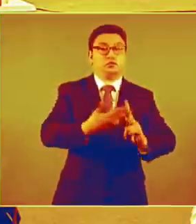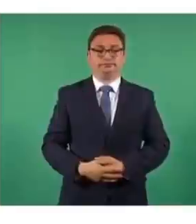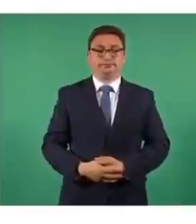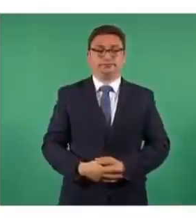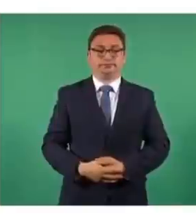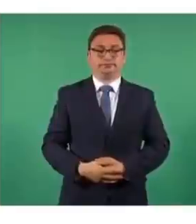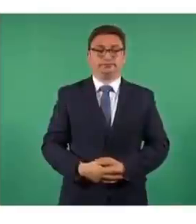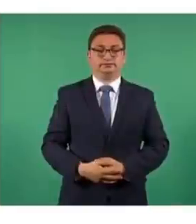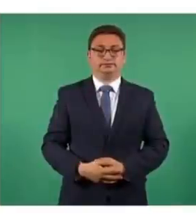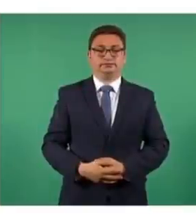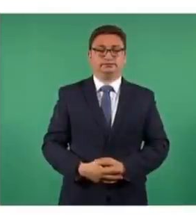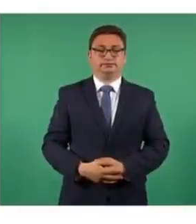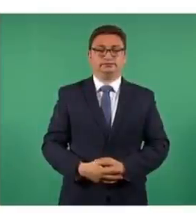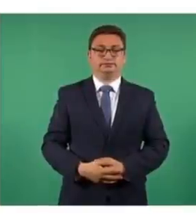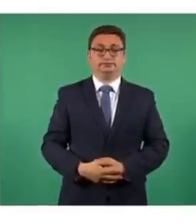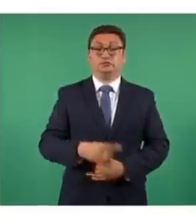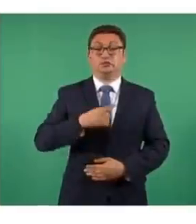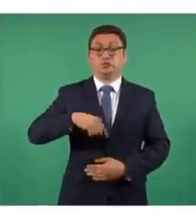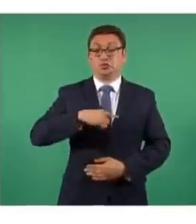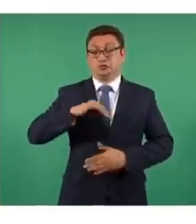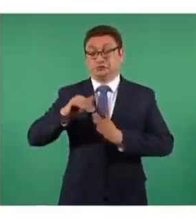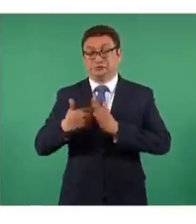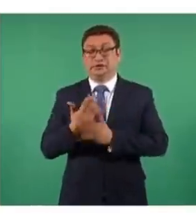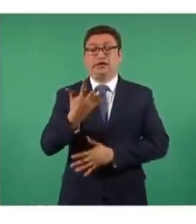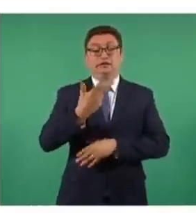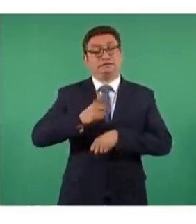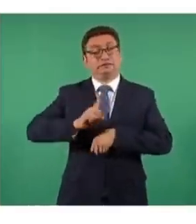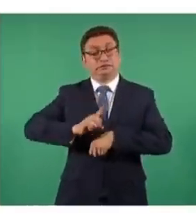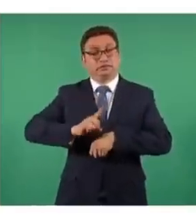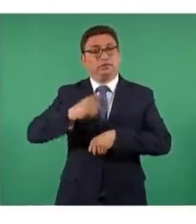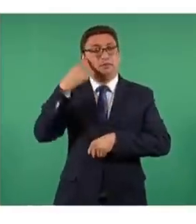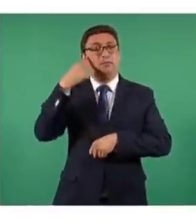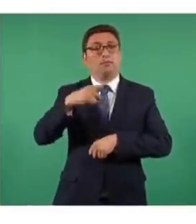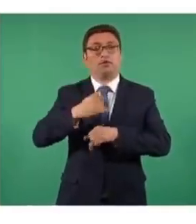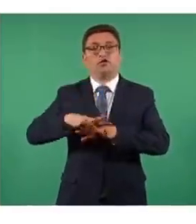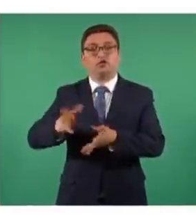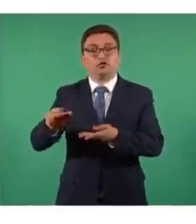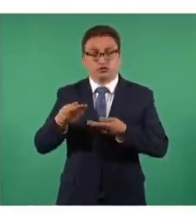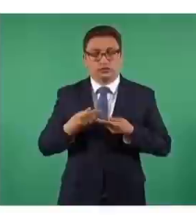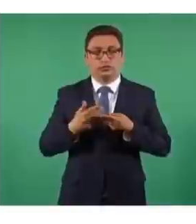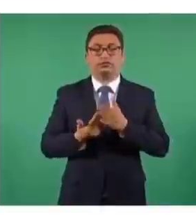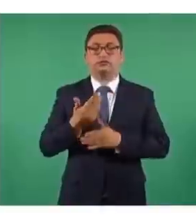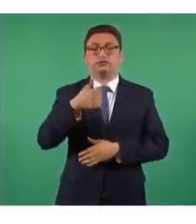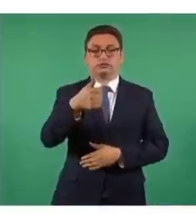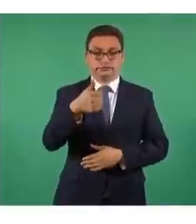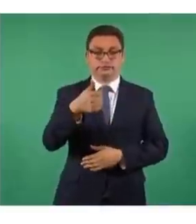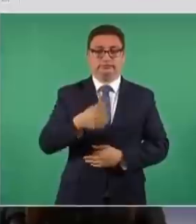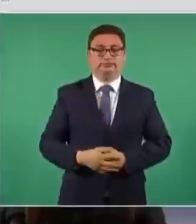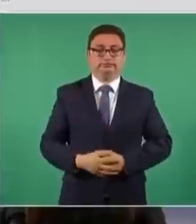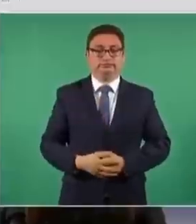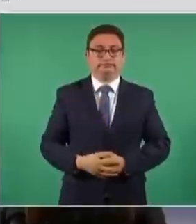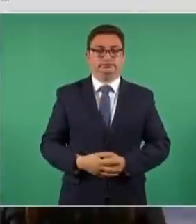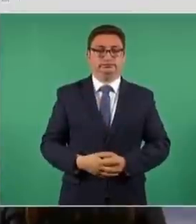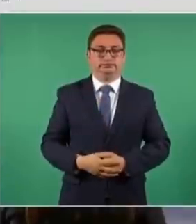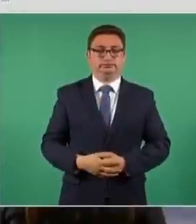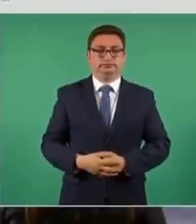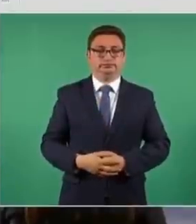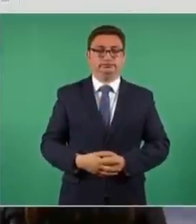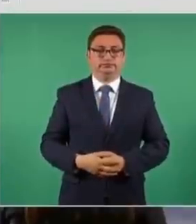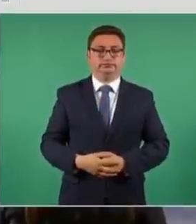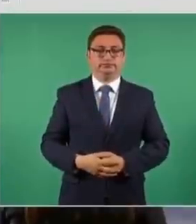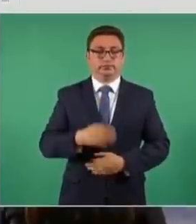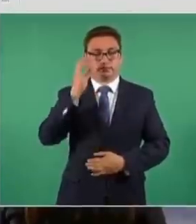Falso. Si no nos levantáramos a las cinco de la mañana todos los días para recibir el parte a las seis, si no nos